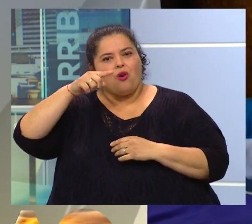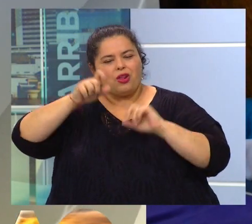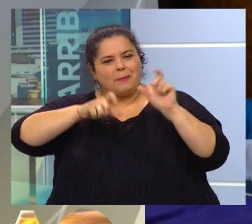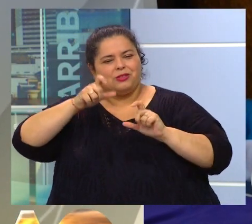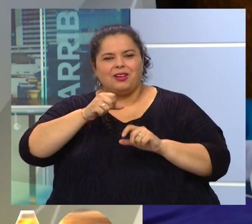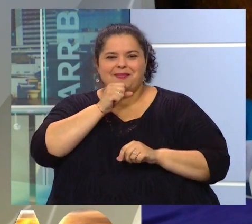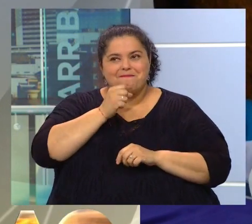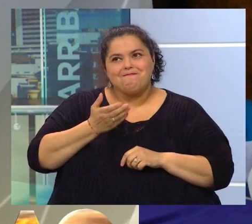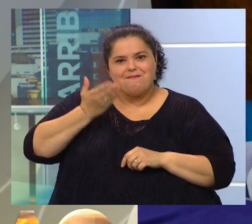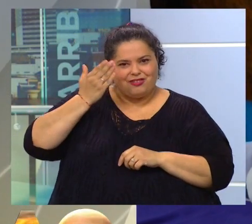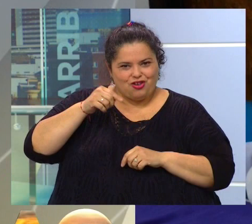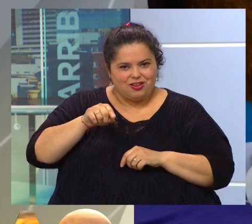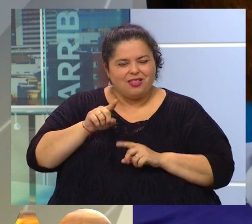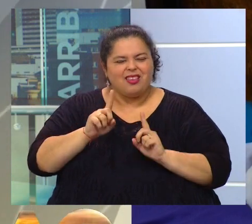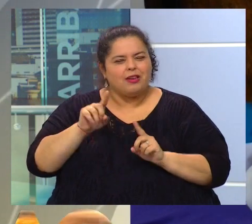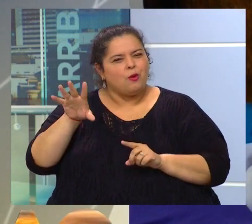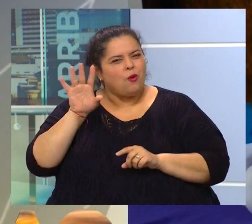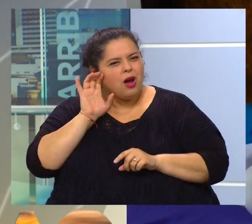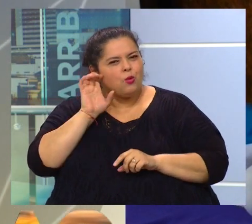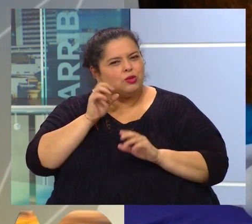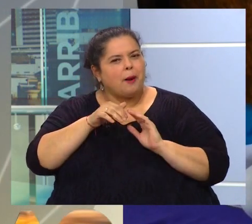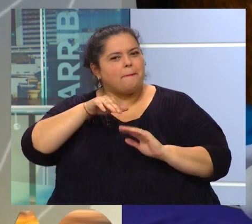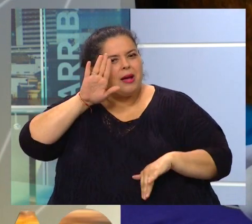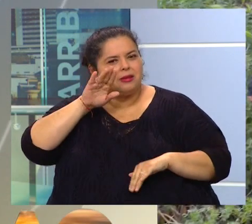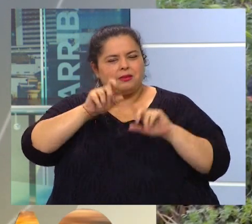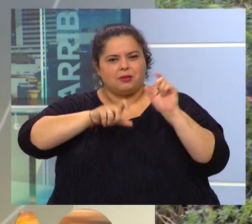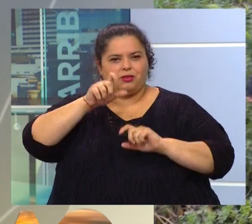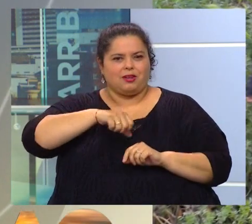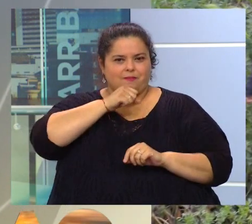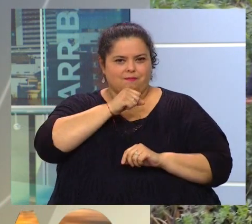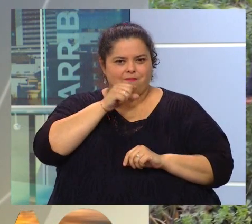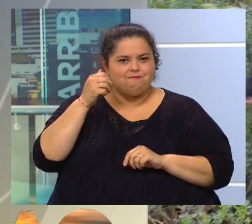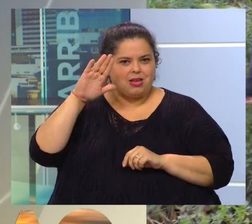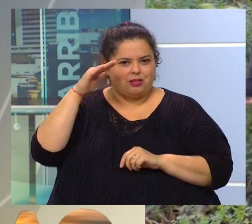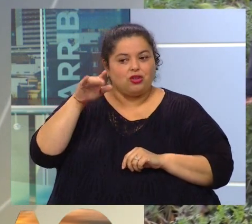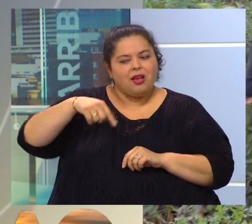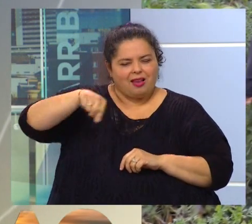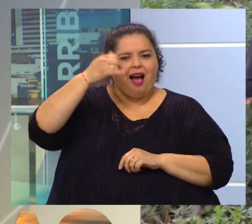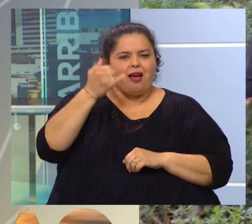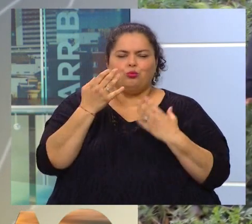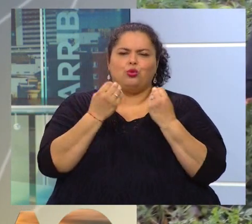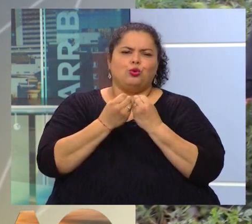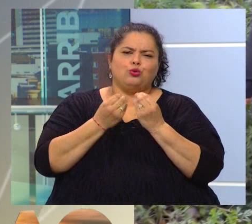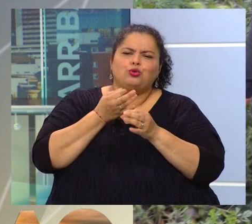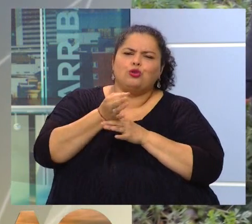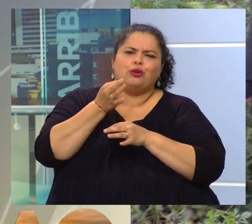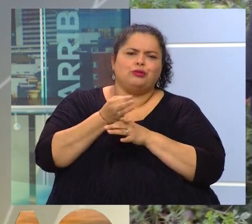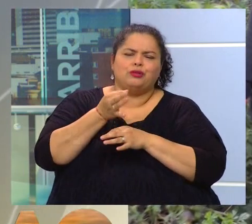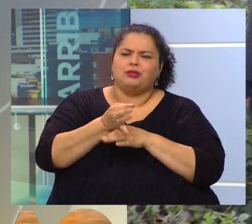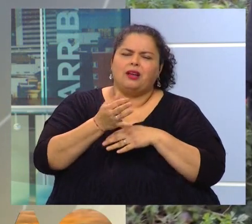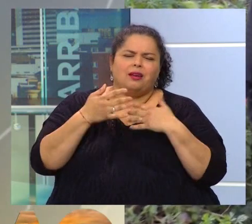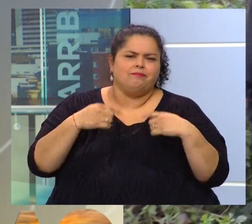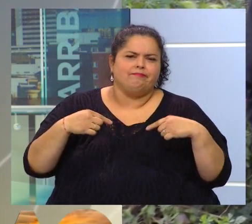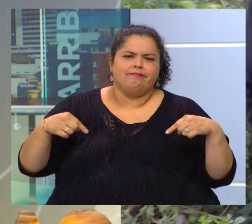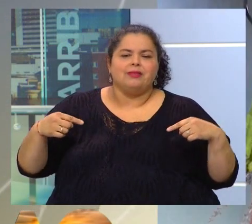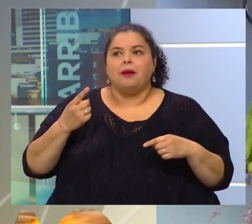Creo que necesitamos escuchar más a las personas mayores. Creo que tienen mucho para enseñarnos de otras pandemias, de otros